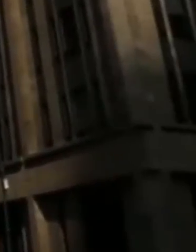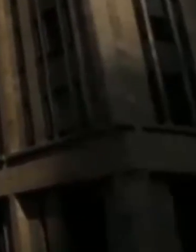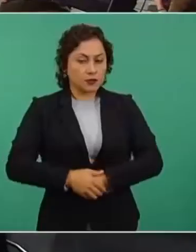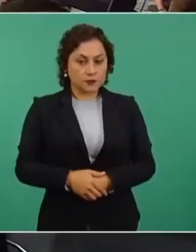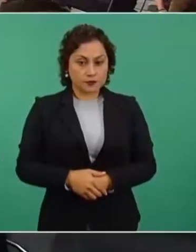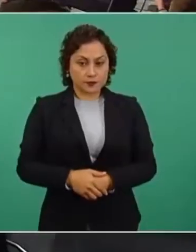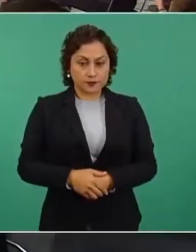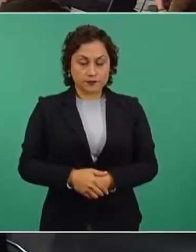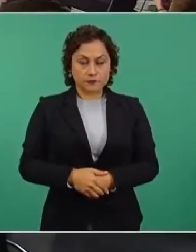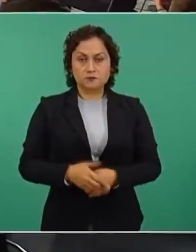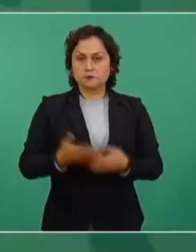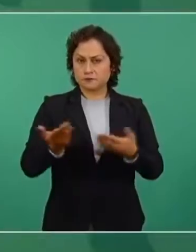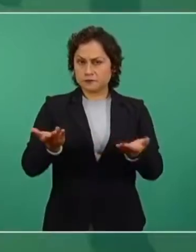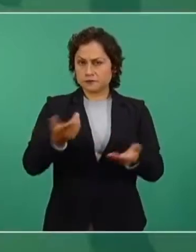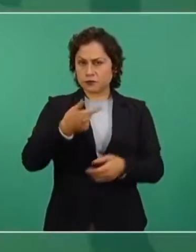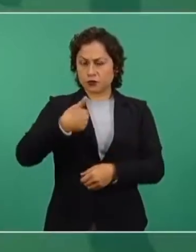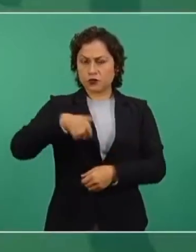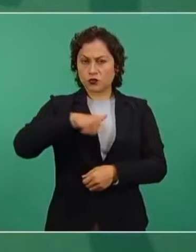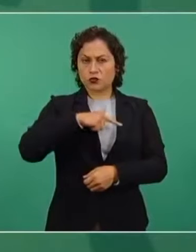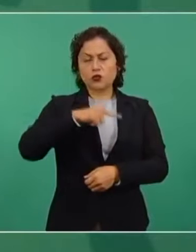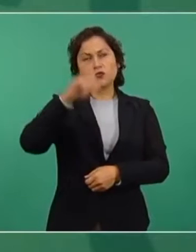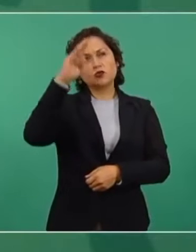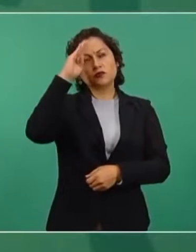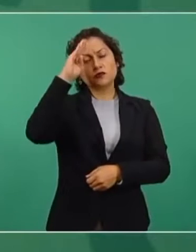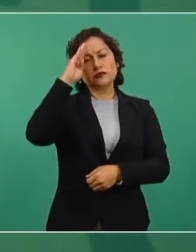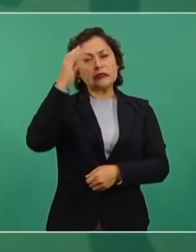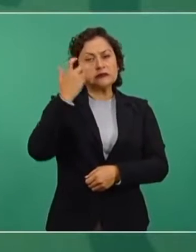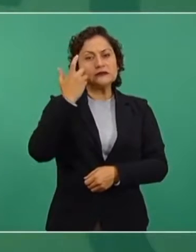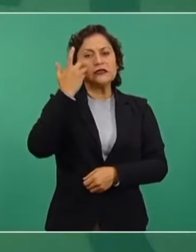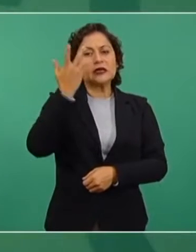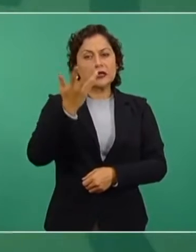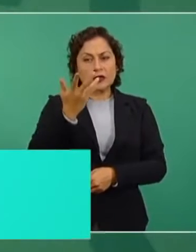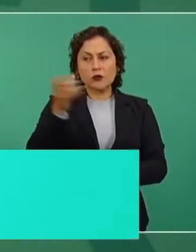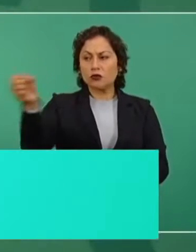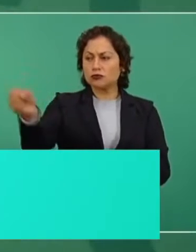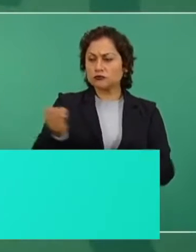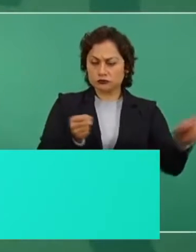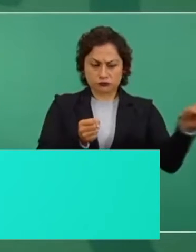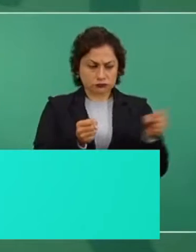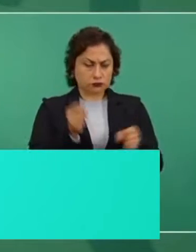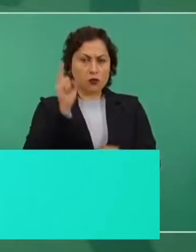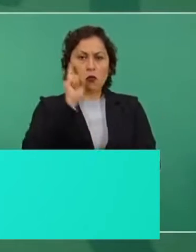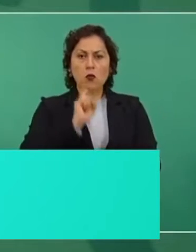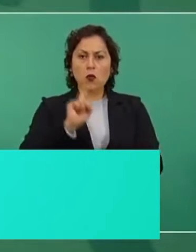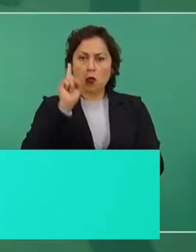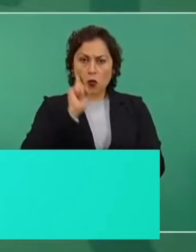apoyo. Participen mujeres que